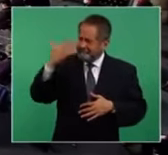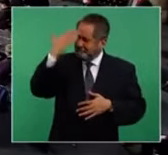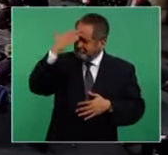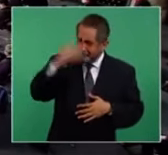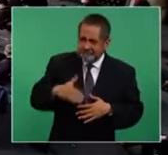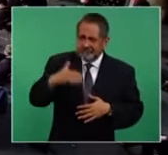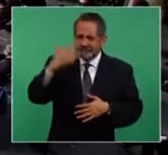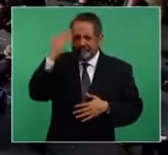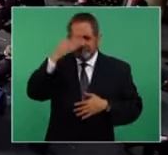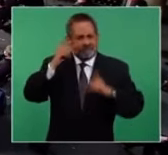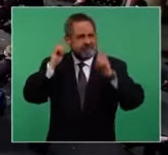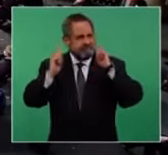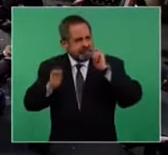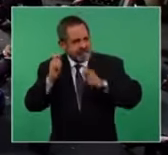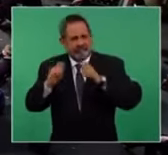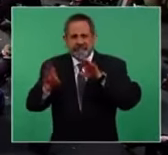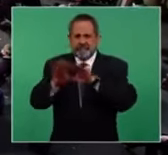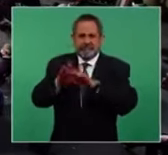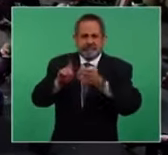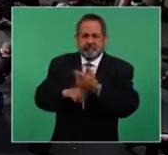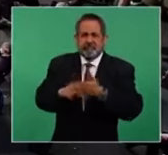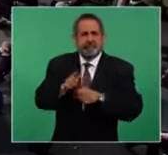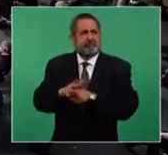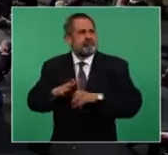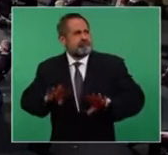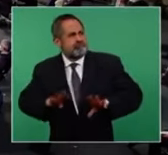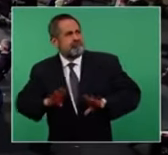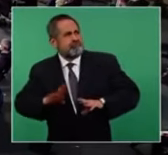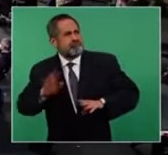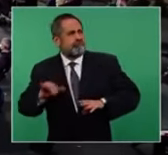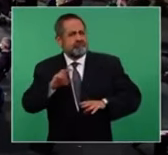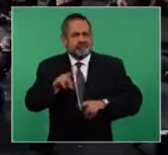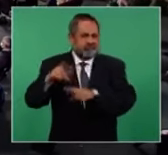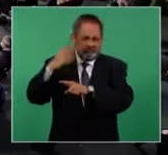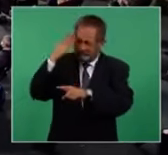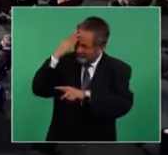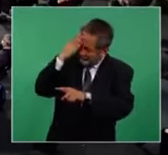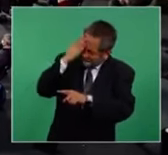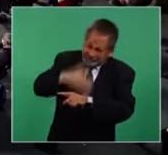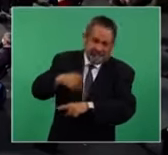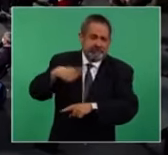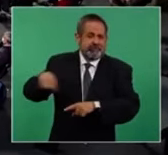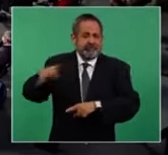La gente sabe qué conviene, qué no conviene. ¿Y por qué digo esto?